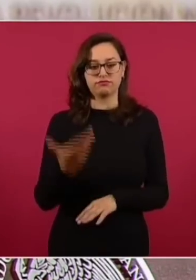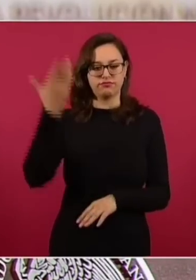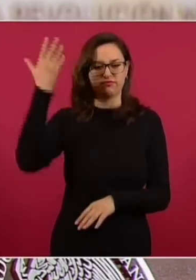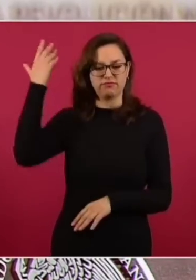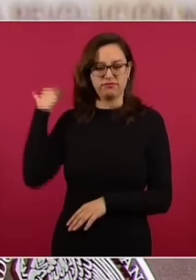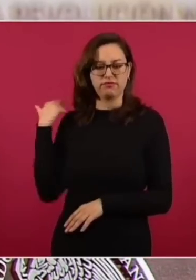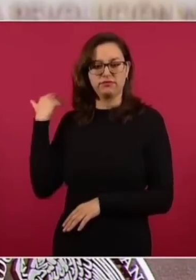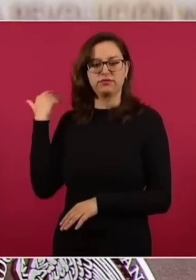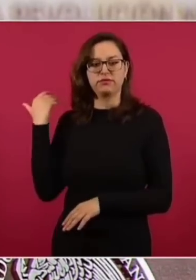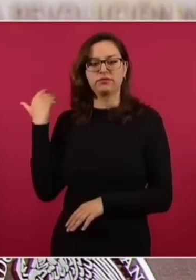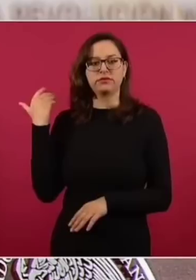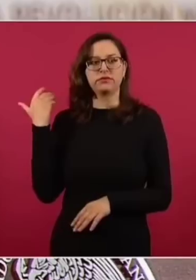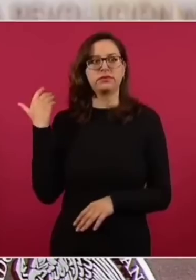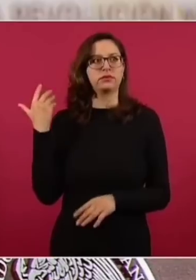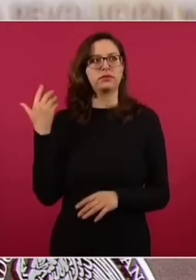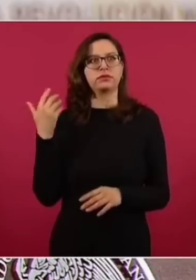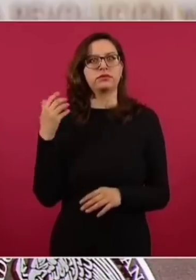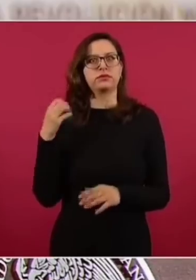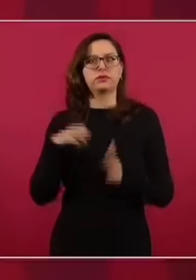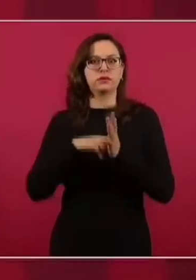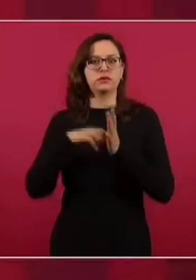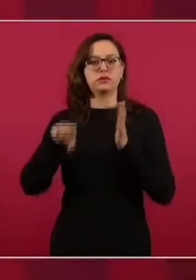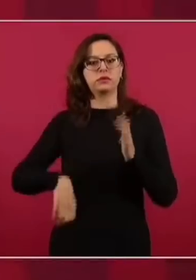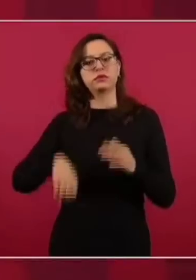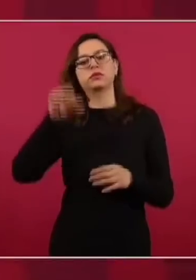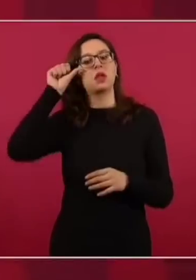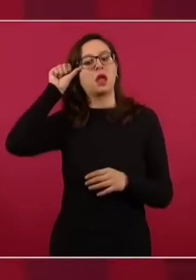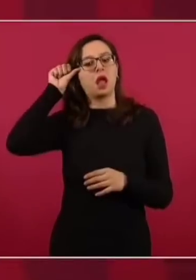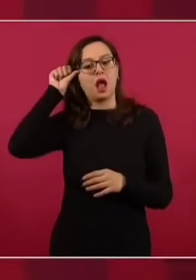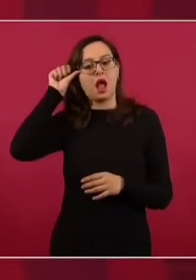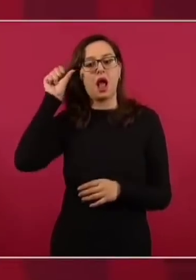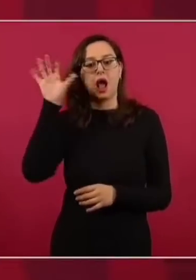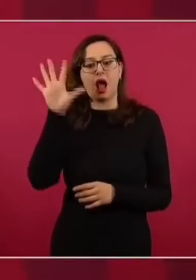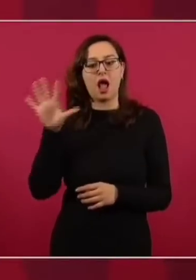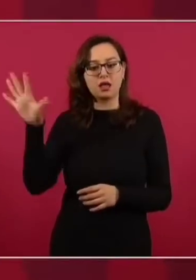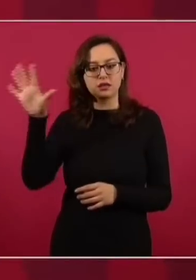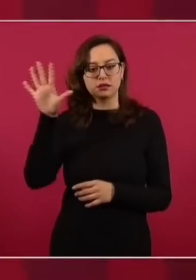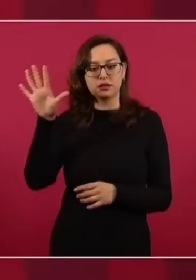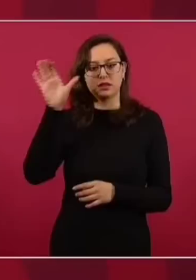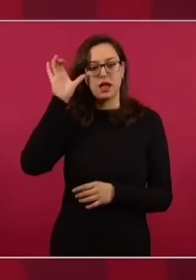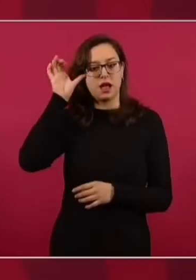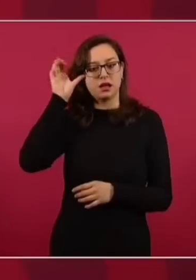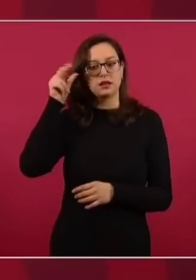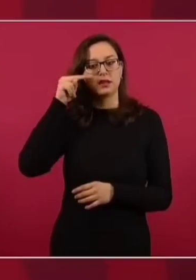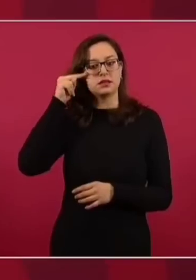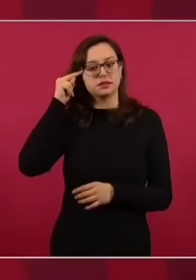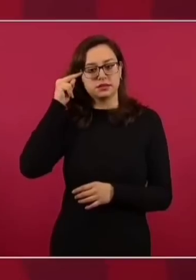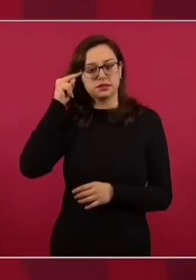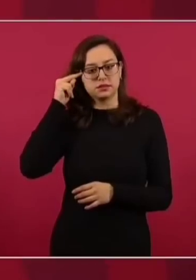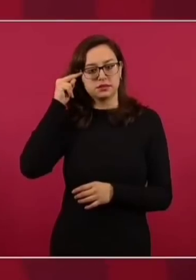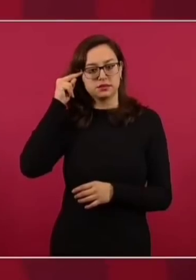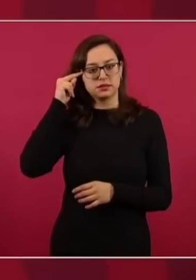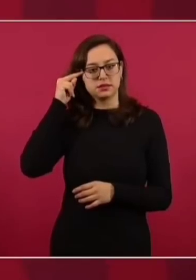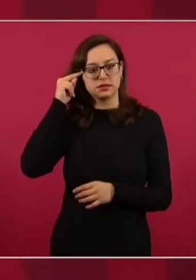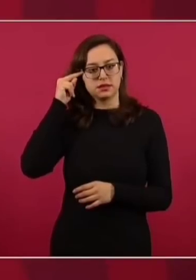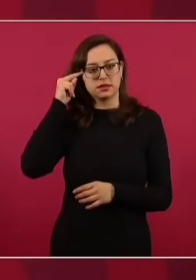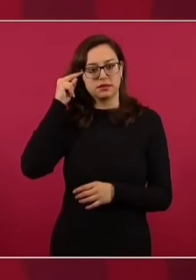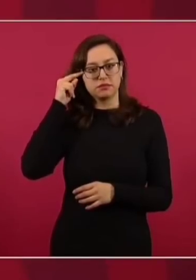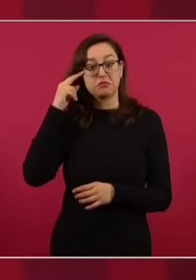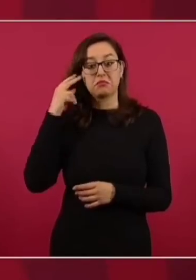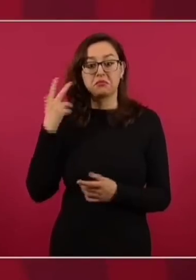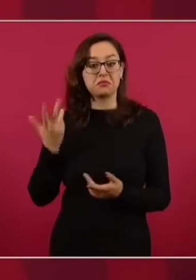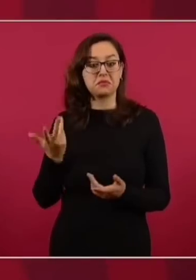como por ejemplo Asia y China en particular, no